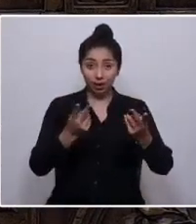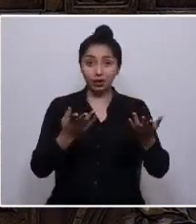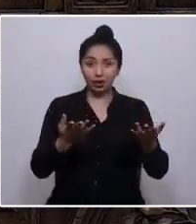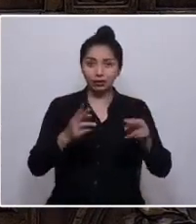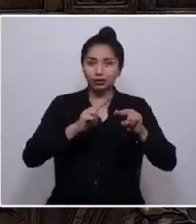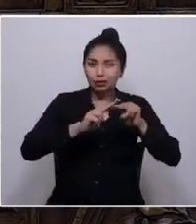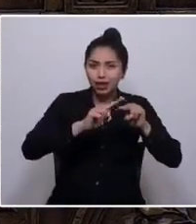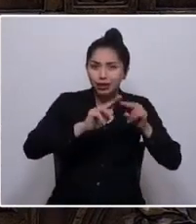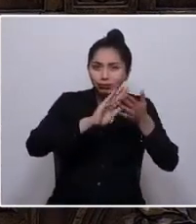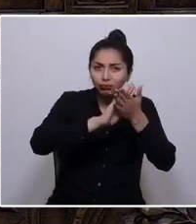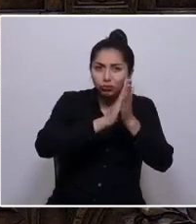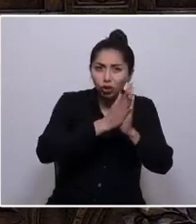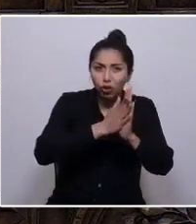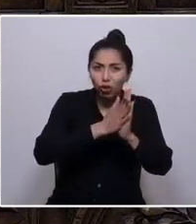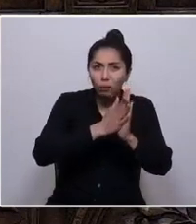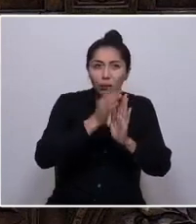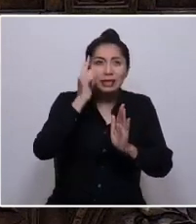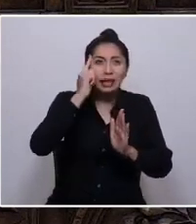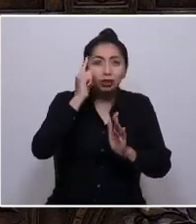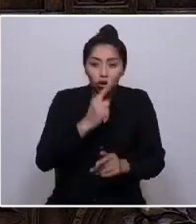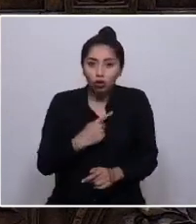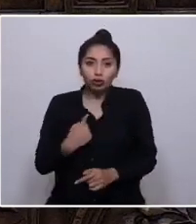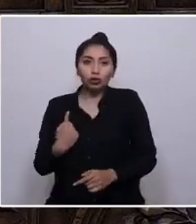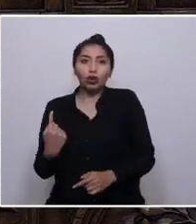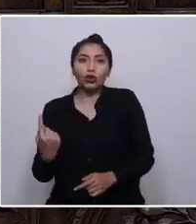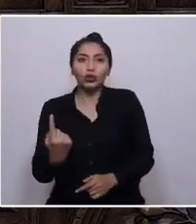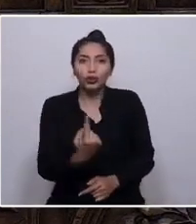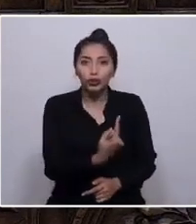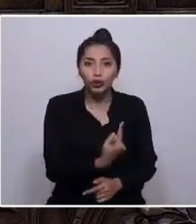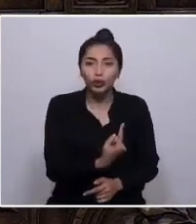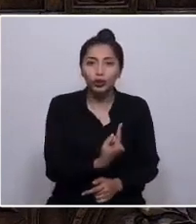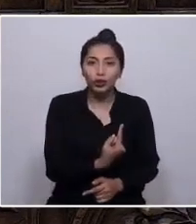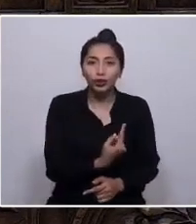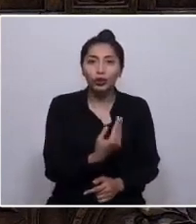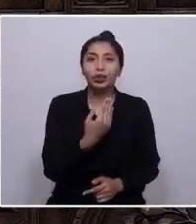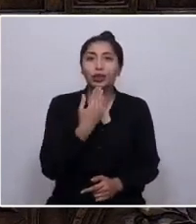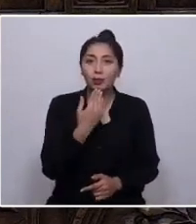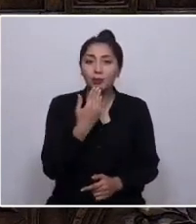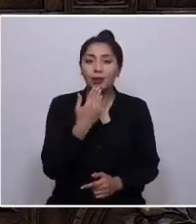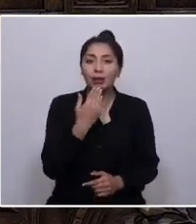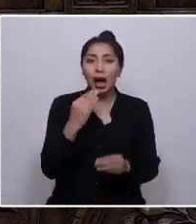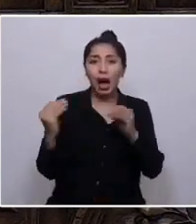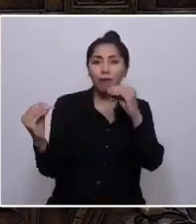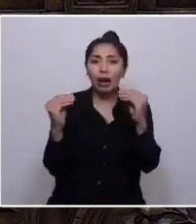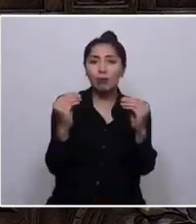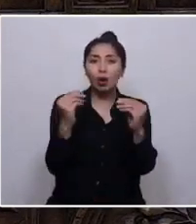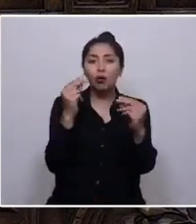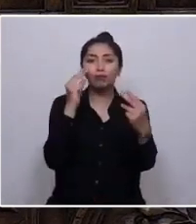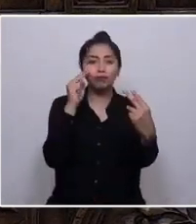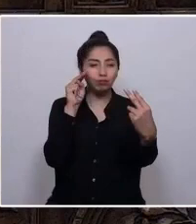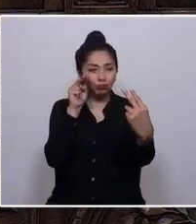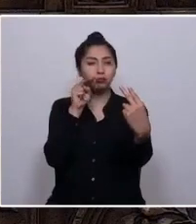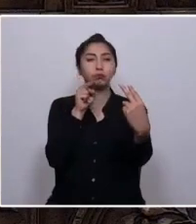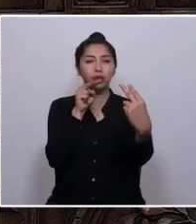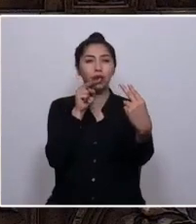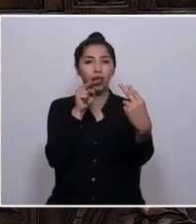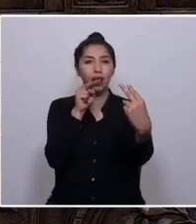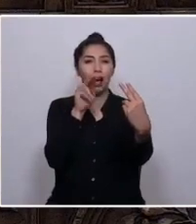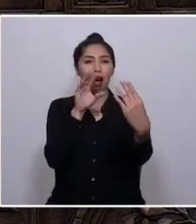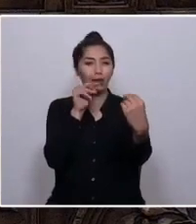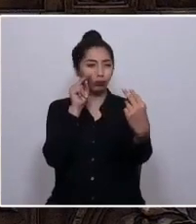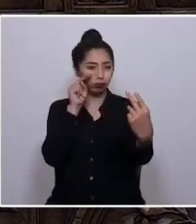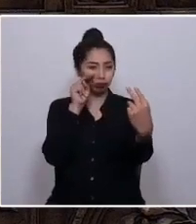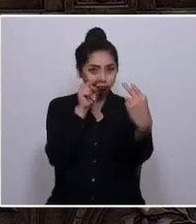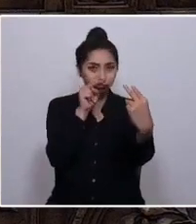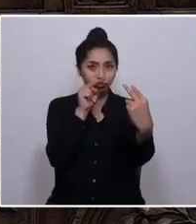fueran para nosotros o para nosotras. Que habláramos siempre mirándonos a los ojos. Que